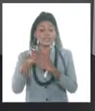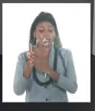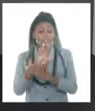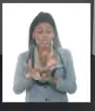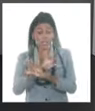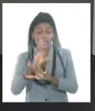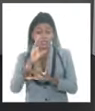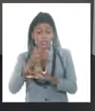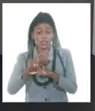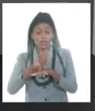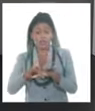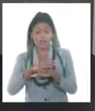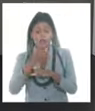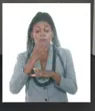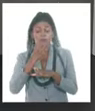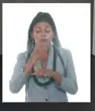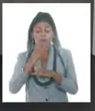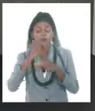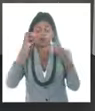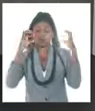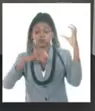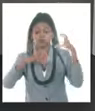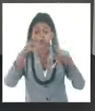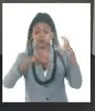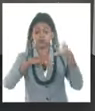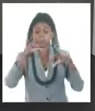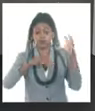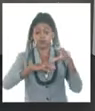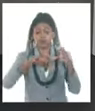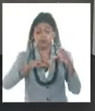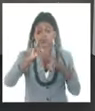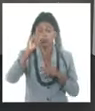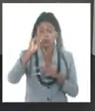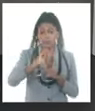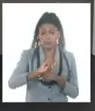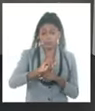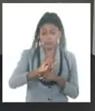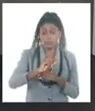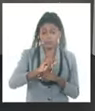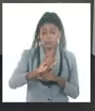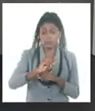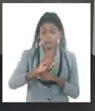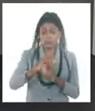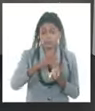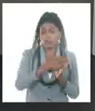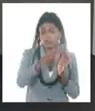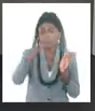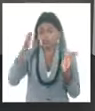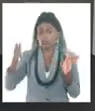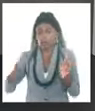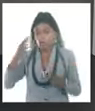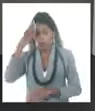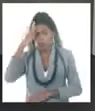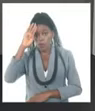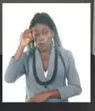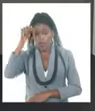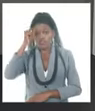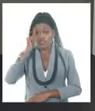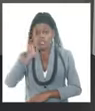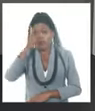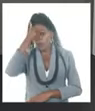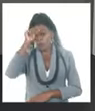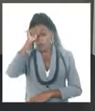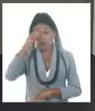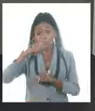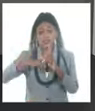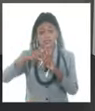comentábamos pues tendremos una disminución de la probabilidad de lluvias a lo largo de todo nuestro país para este fin de semana y las